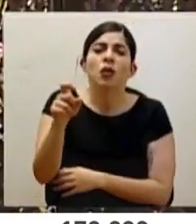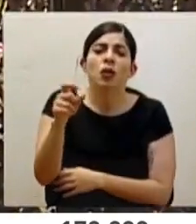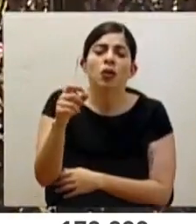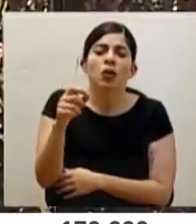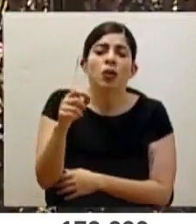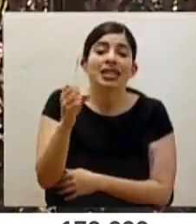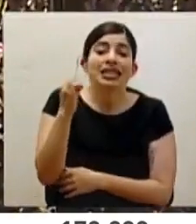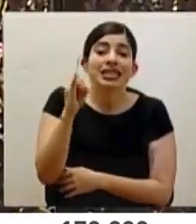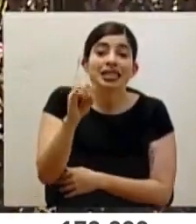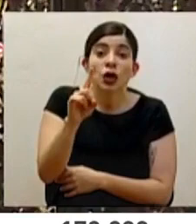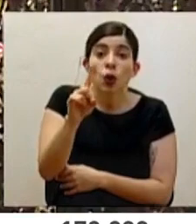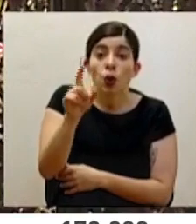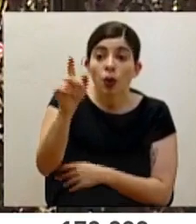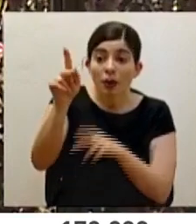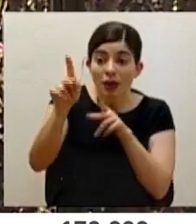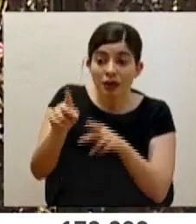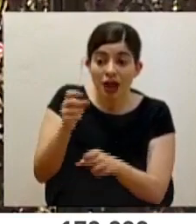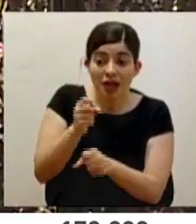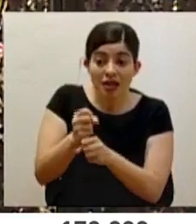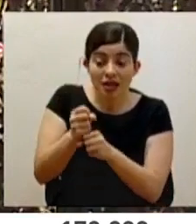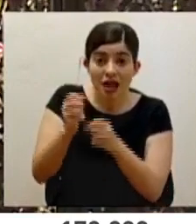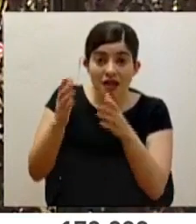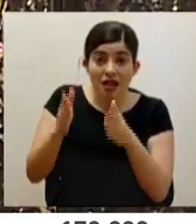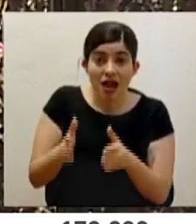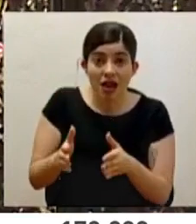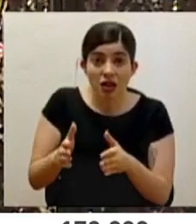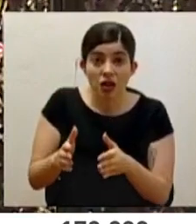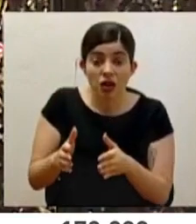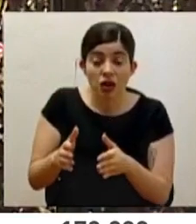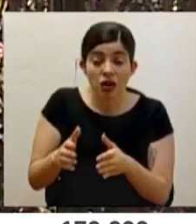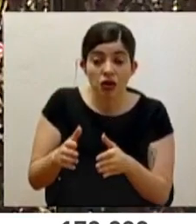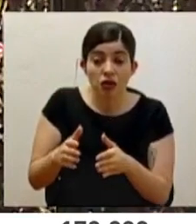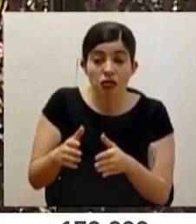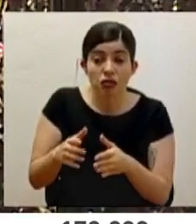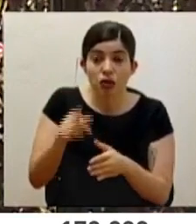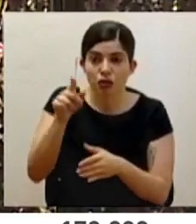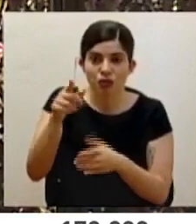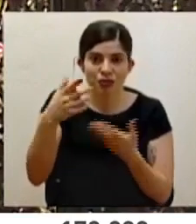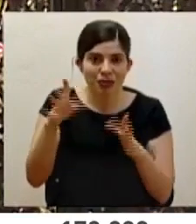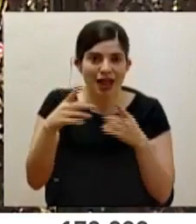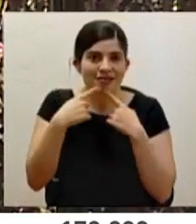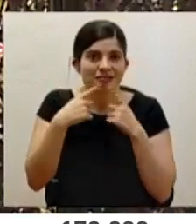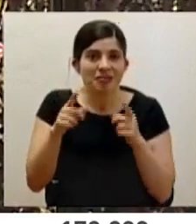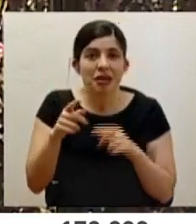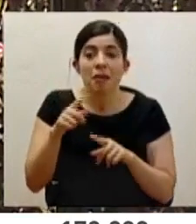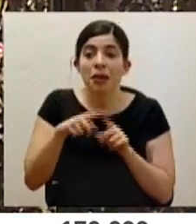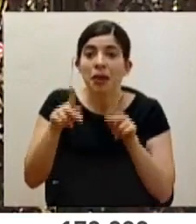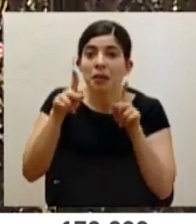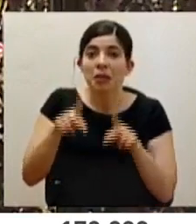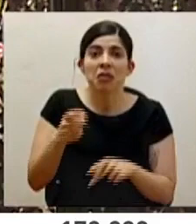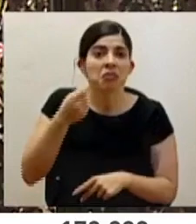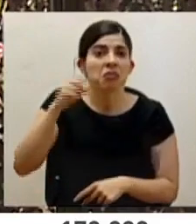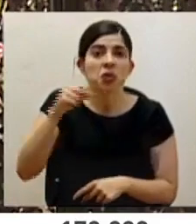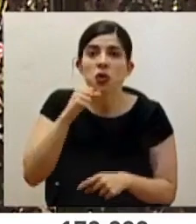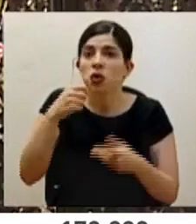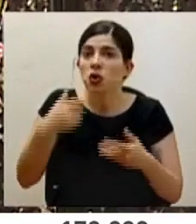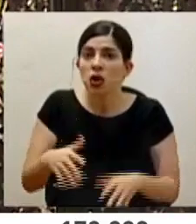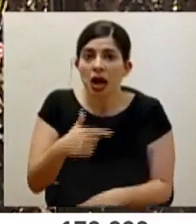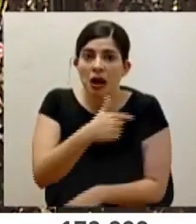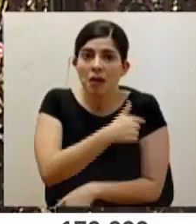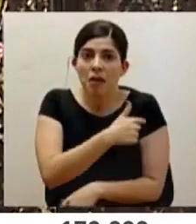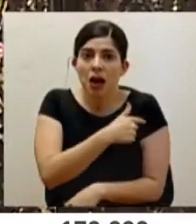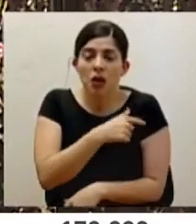expone un funcionario o qué se va a exponer un funcionario que después del criterio se reúse a aplicarse la dosis, a qué se podría